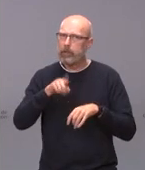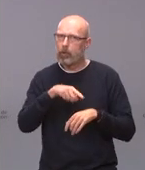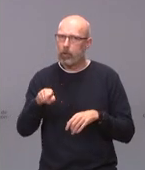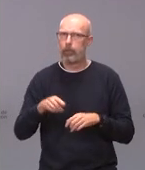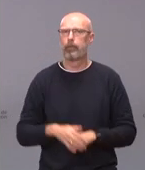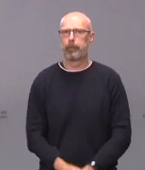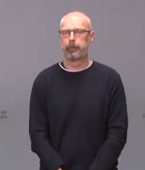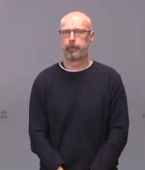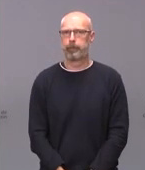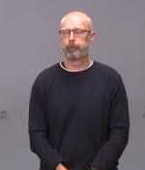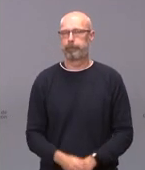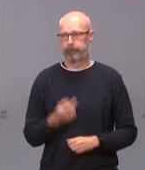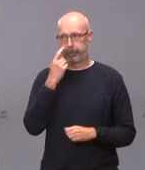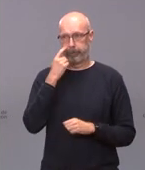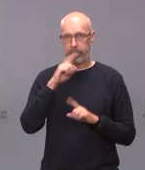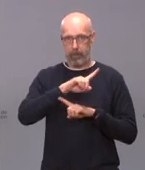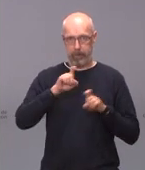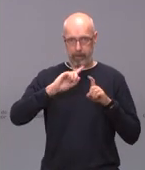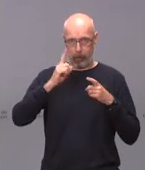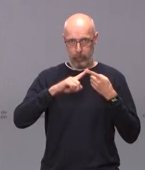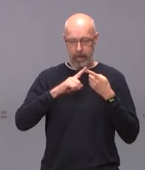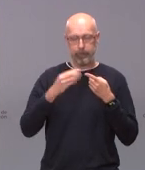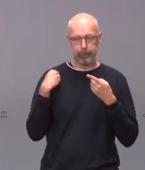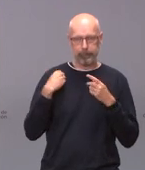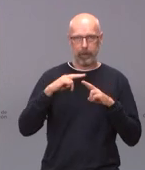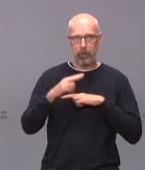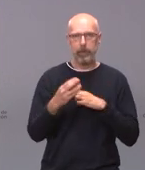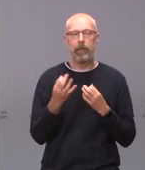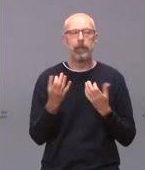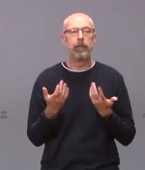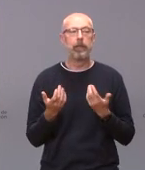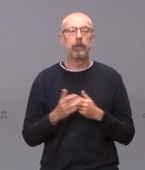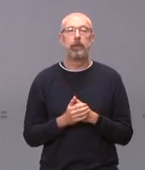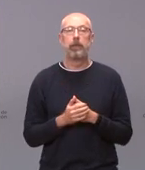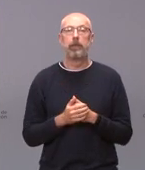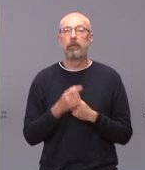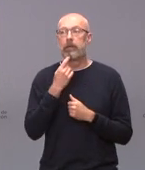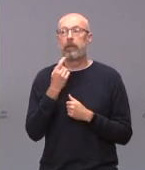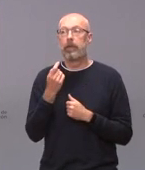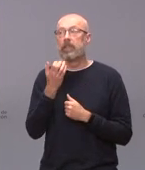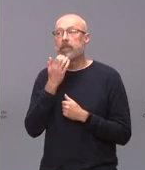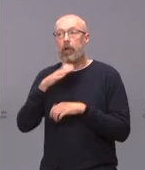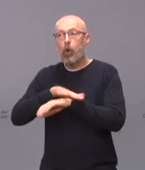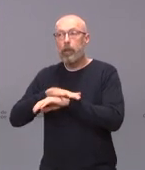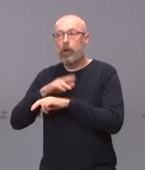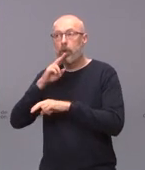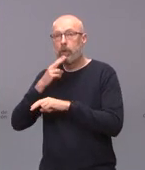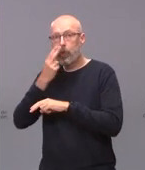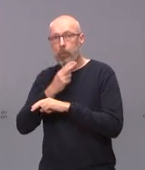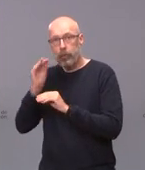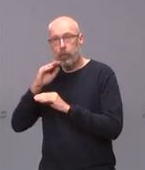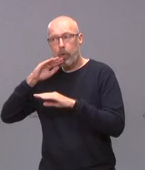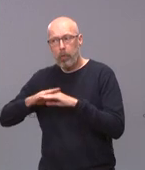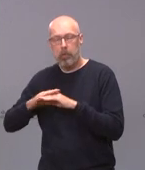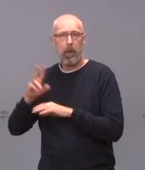Pues, en lo que respecta a la primera pregunta nos vale con que el gobierno cumpla su palabra y en